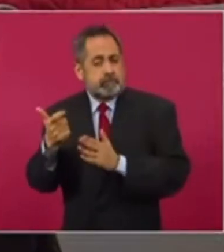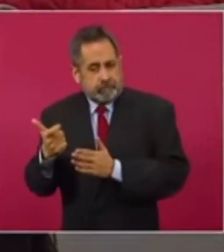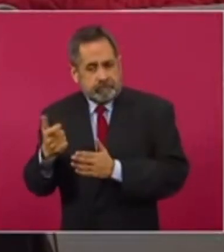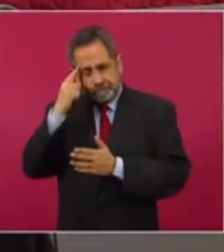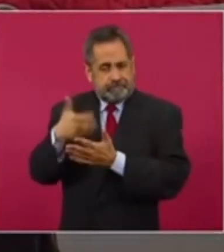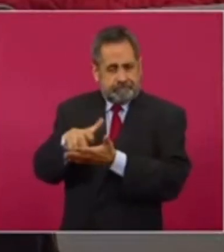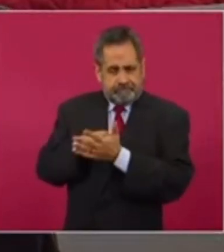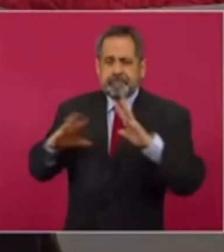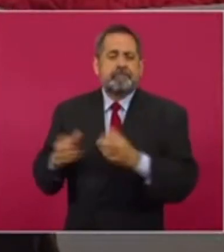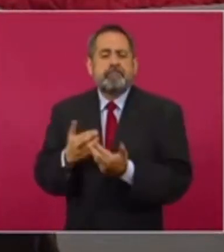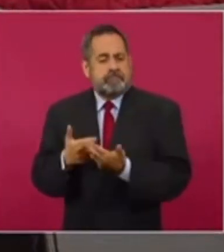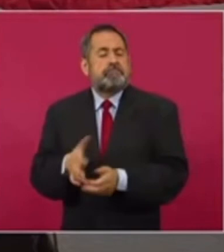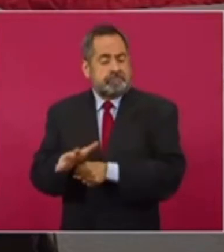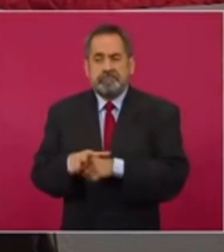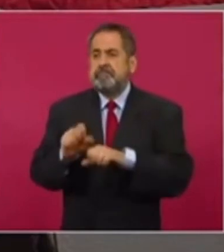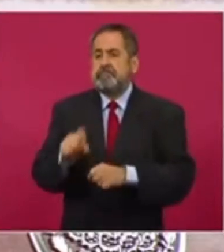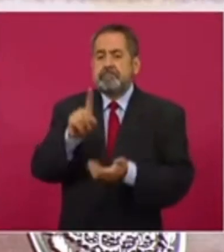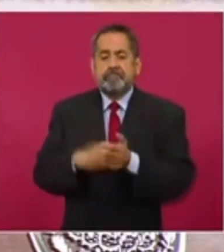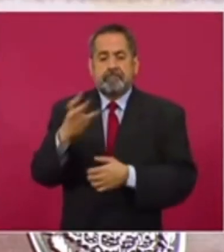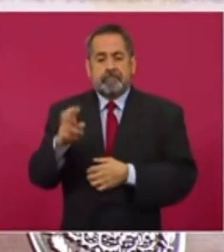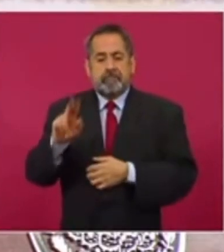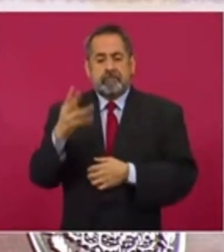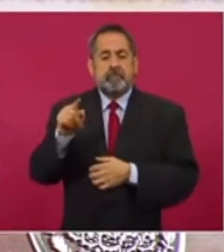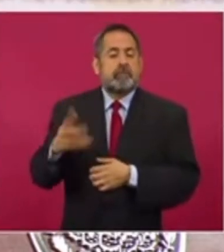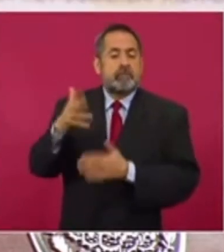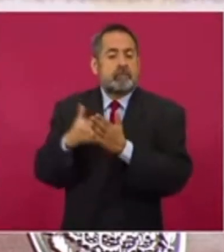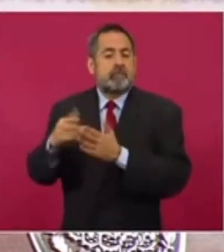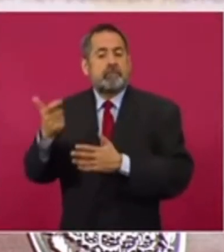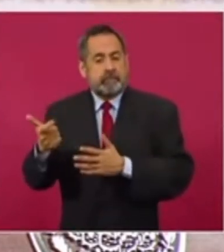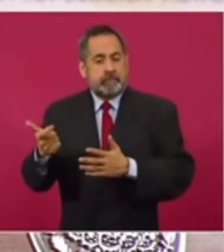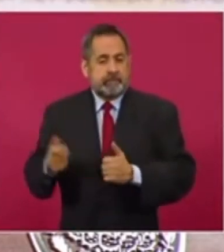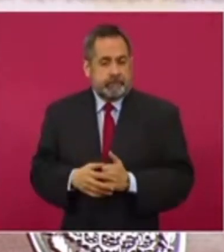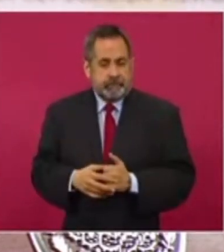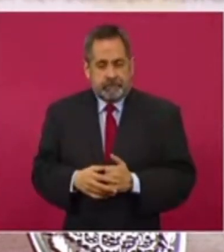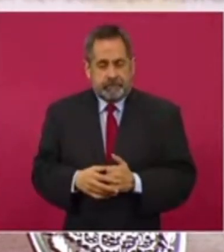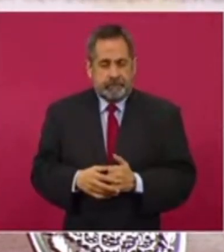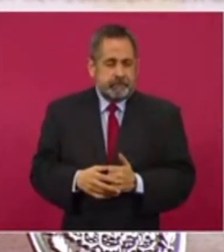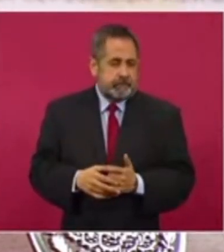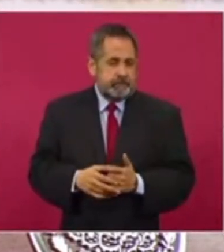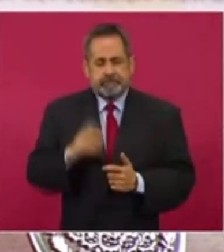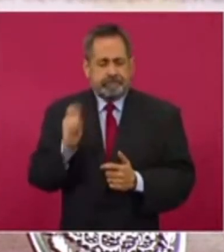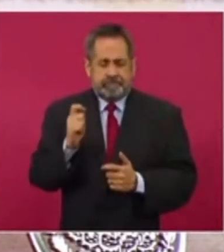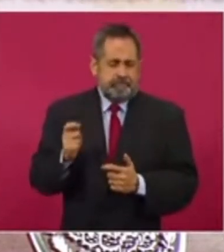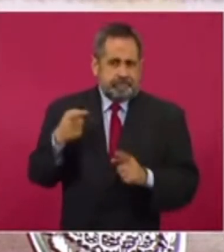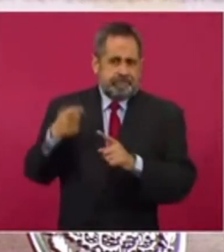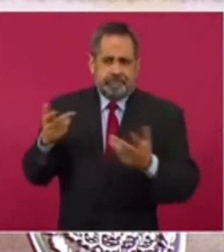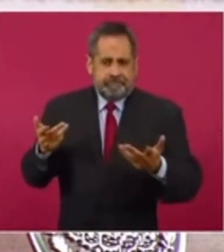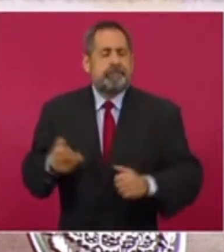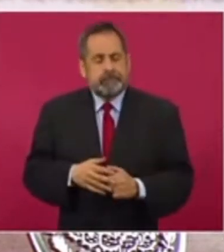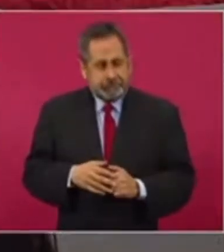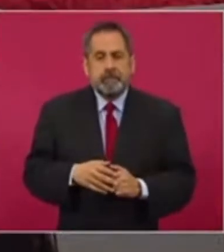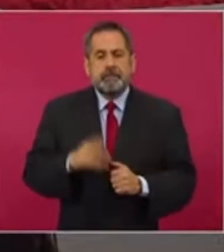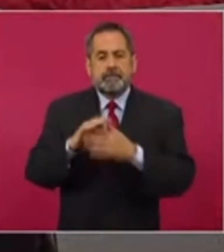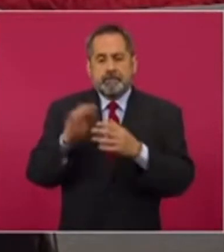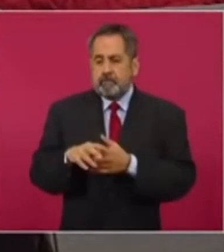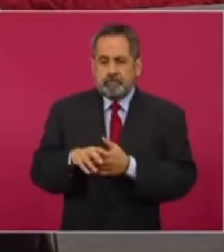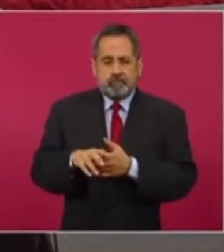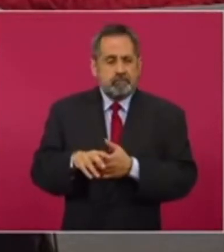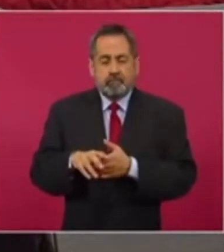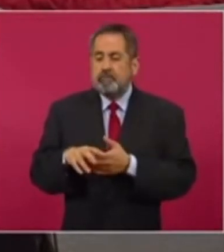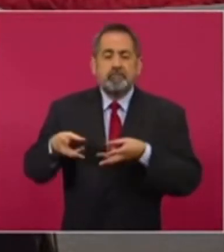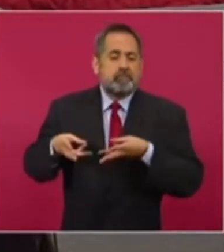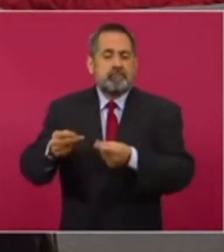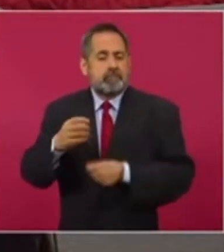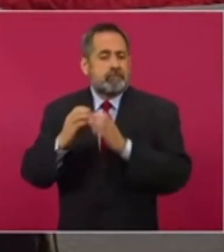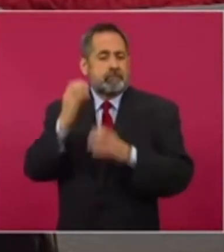por austeridad, se tenía una disponibilidad de 1.384.5 millones de pesos. ¿Qué es lo que implica? Pues, reducciones en conceptos de